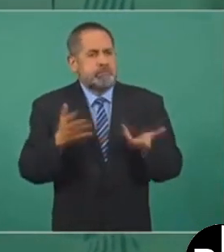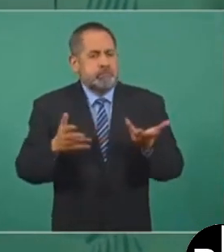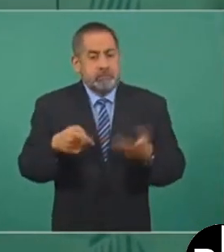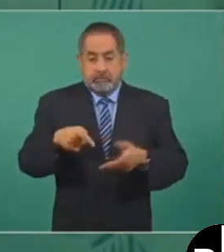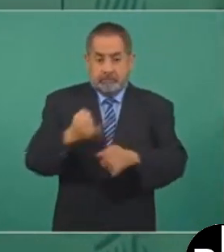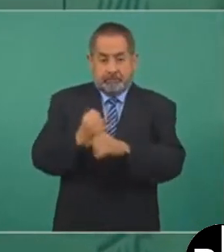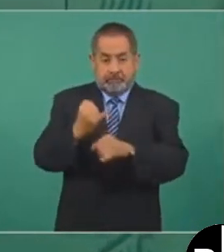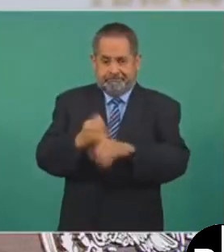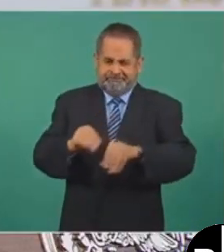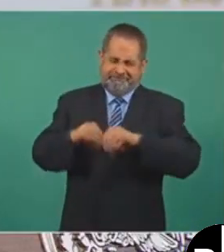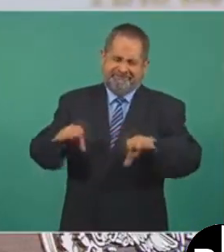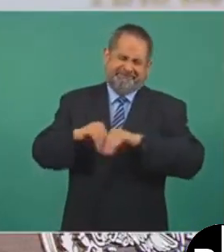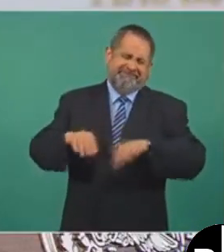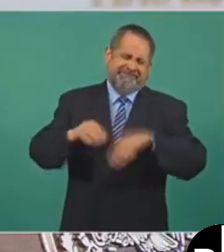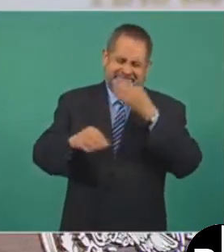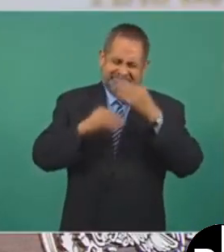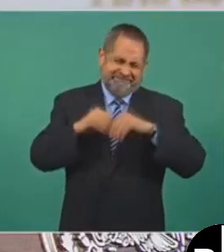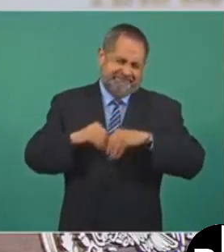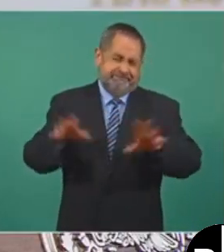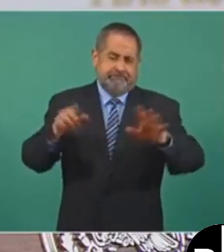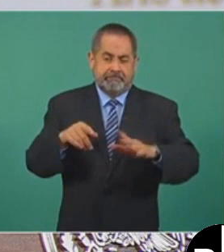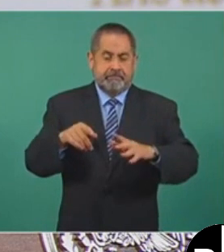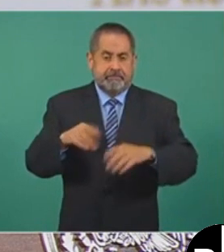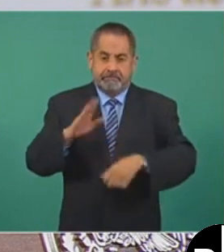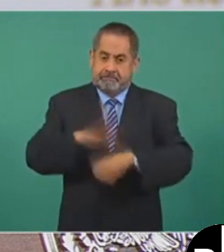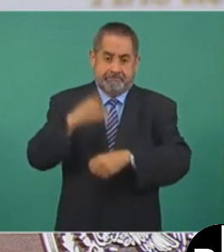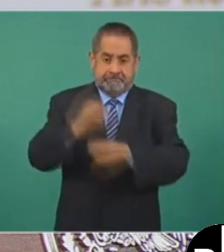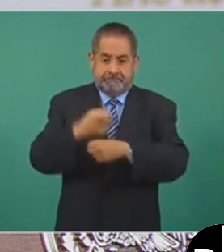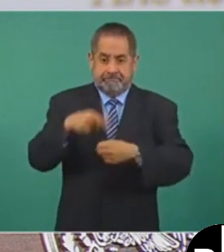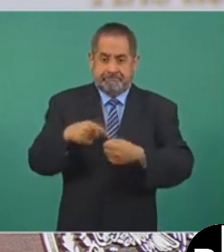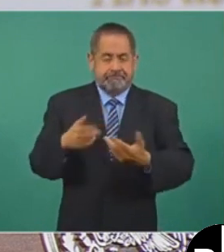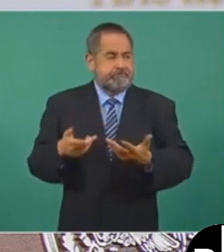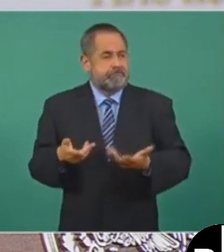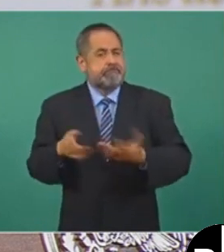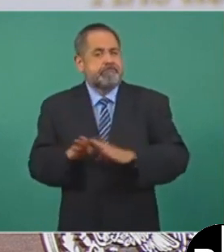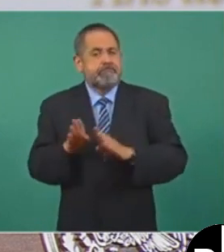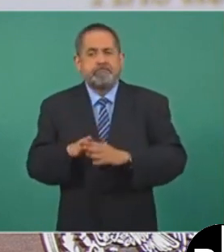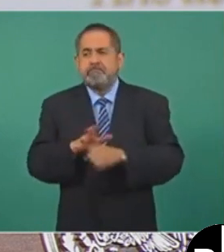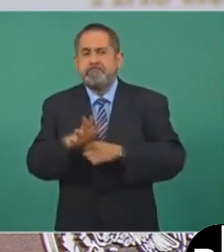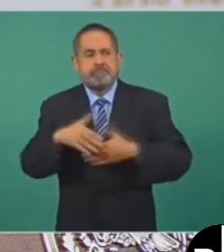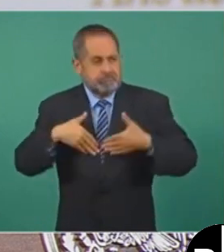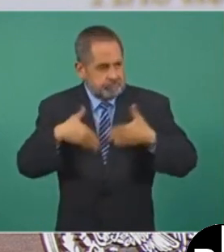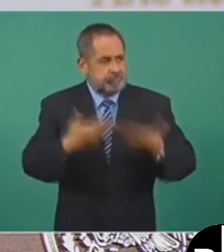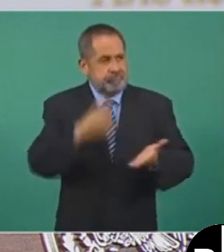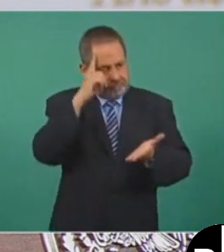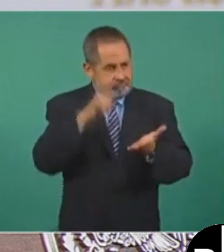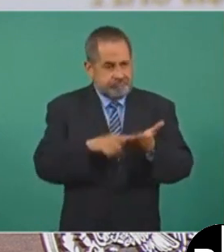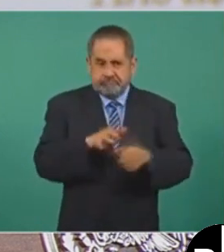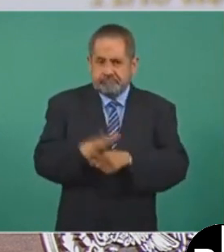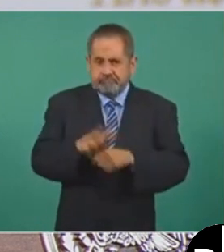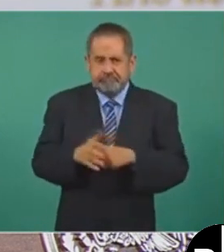predominan y no